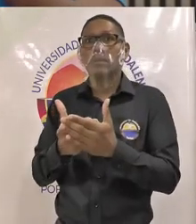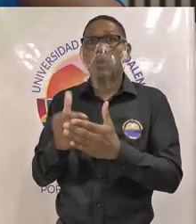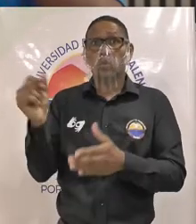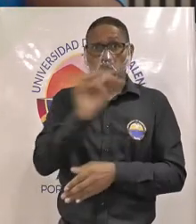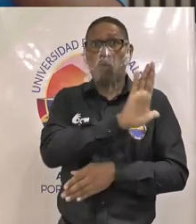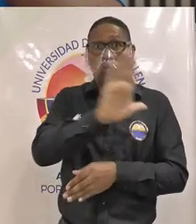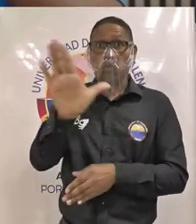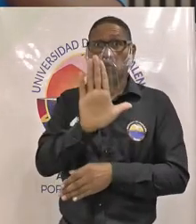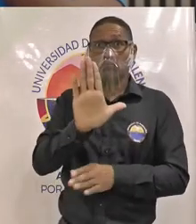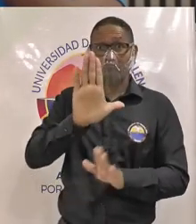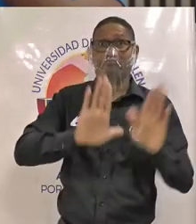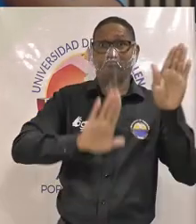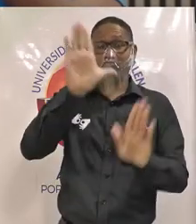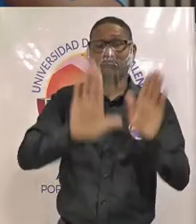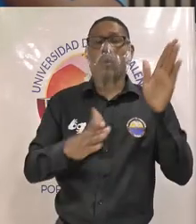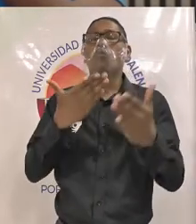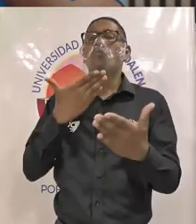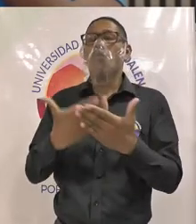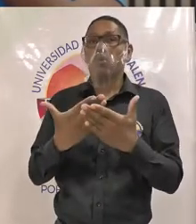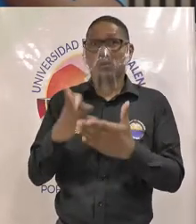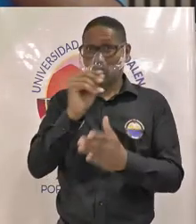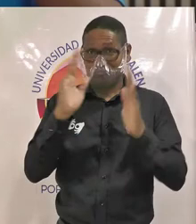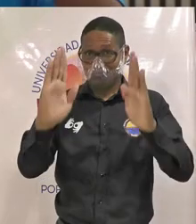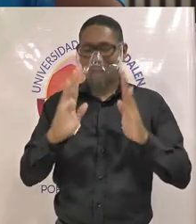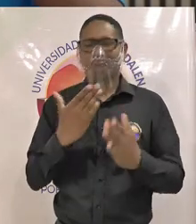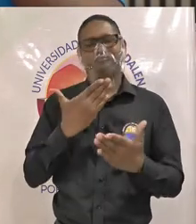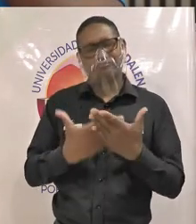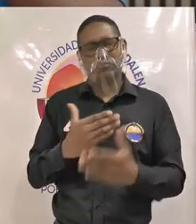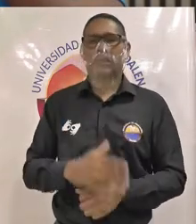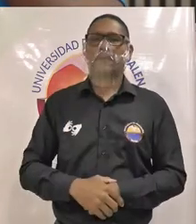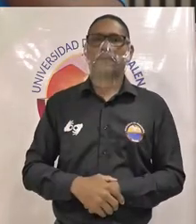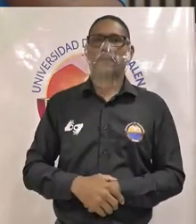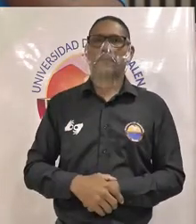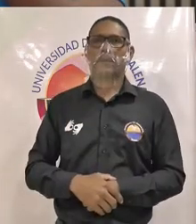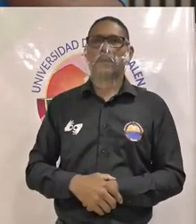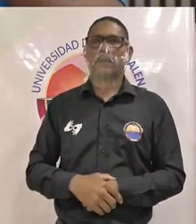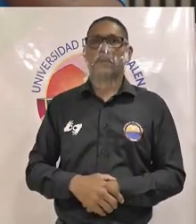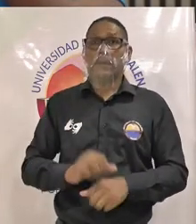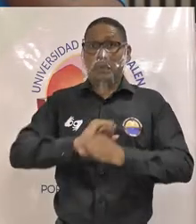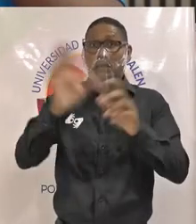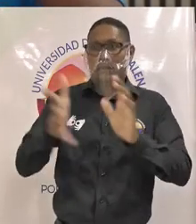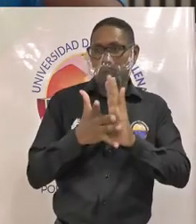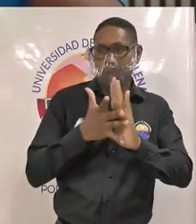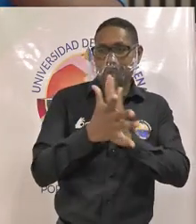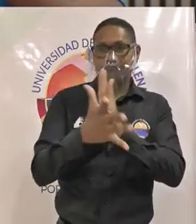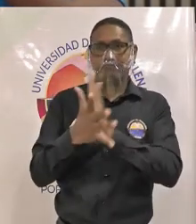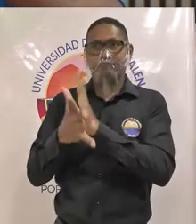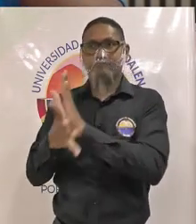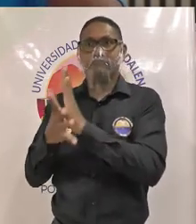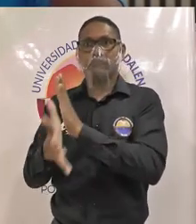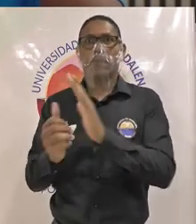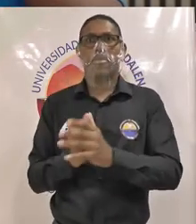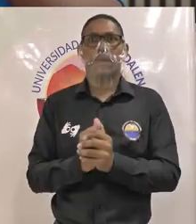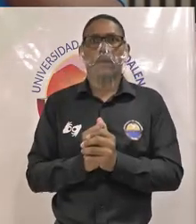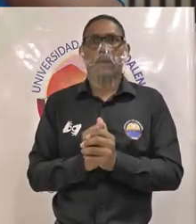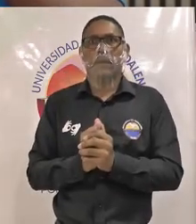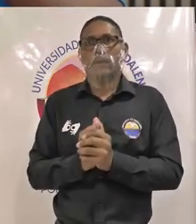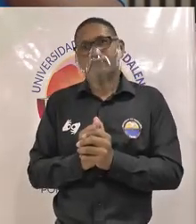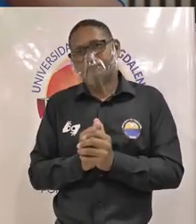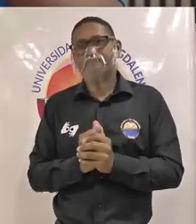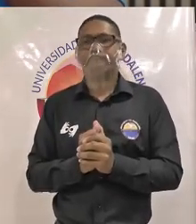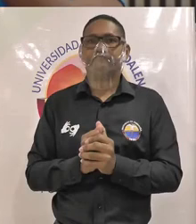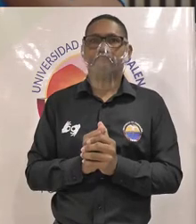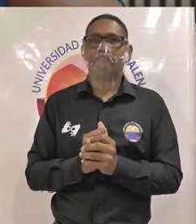por la participación y la atención que nos prestan manifestar claramente que deseamos que ustedes estuviesen aquí